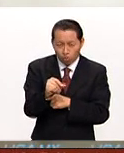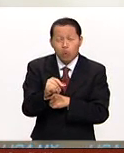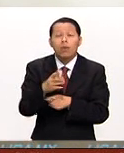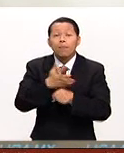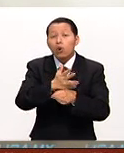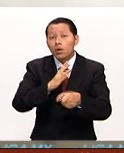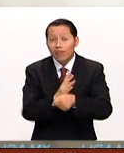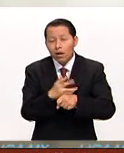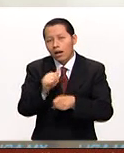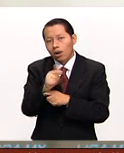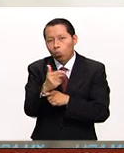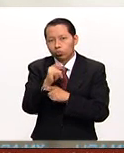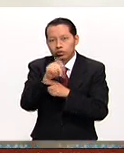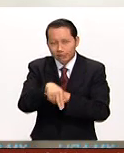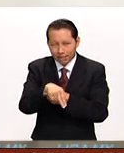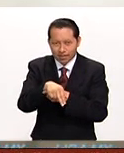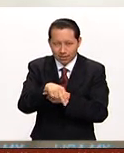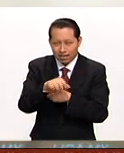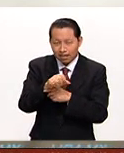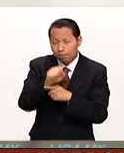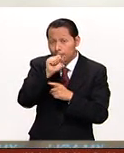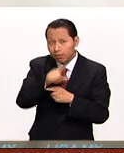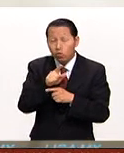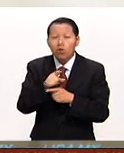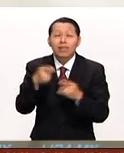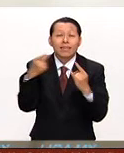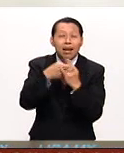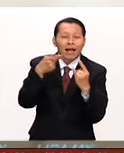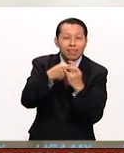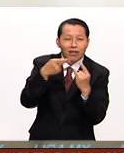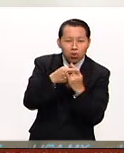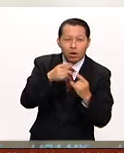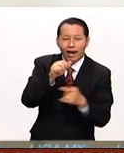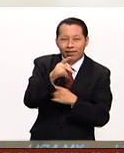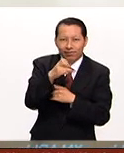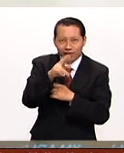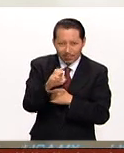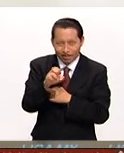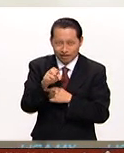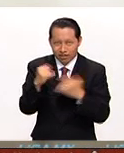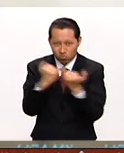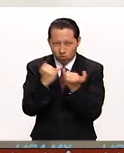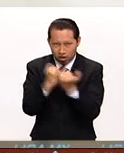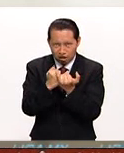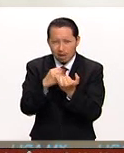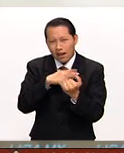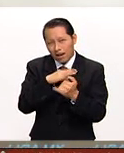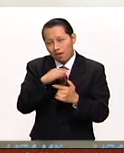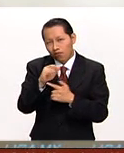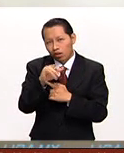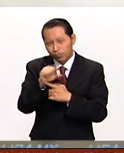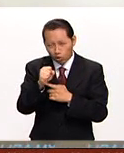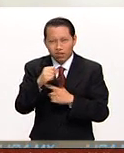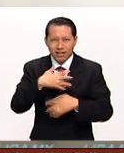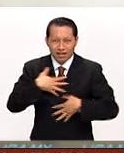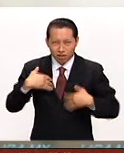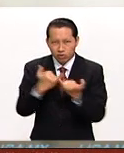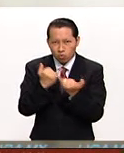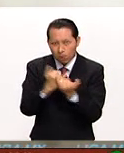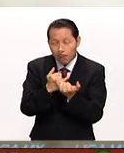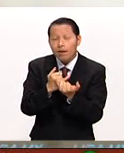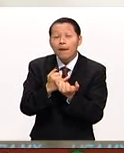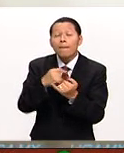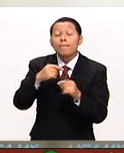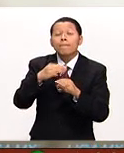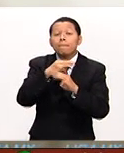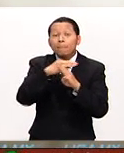portero del año Agustín Marchesin de Santos, el delantero como ya lo habíamos dicho André Pierre Guiñac, el gol del año fue para Funes Mori de Rayados, medio defensivo